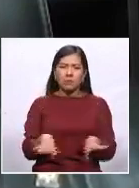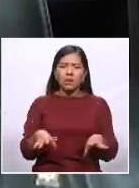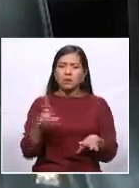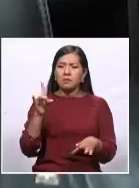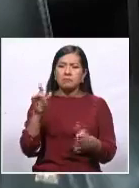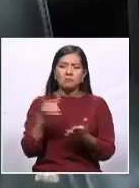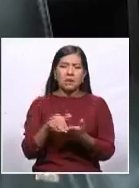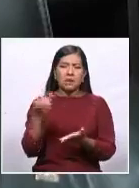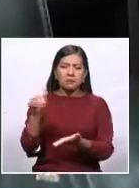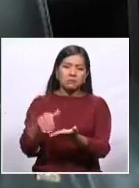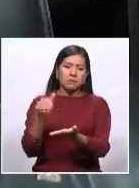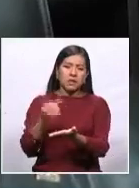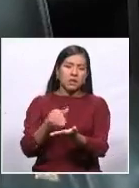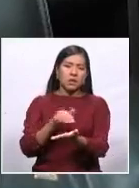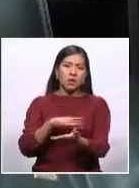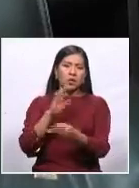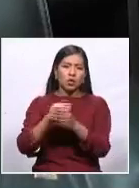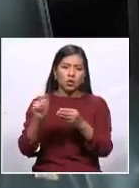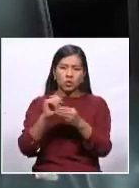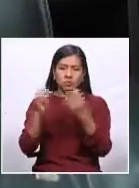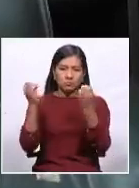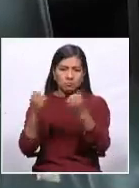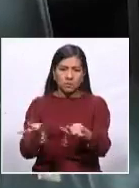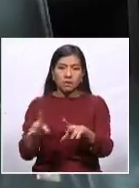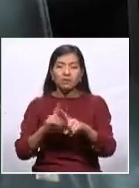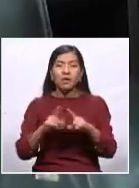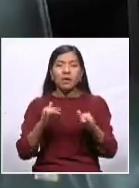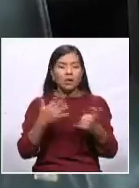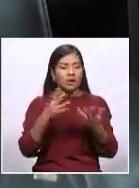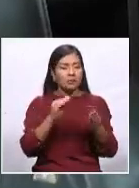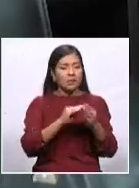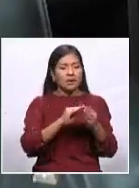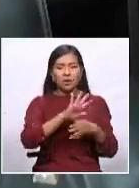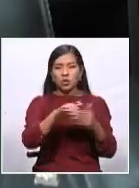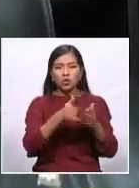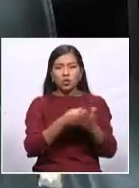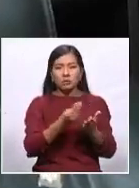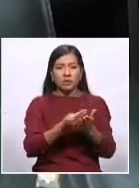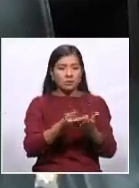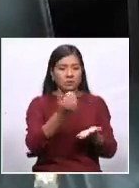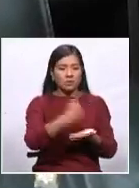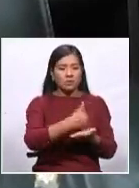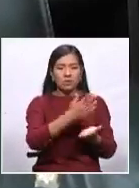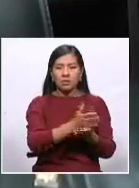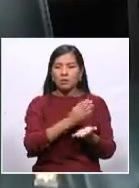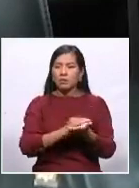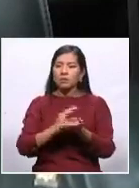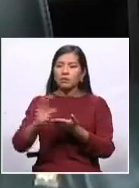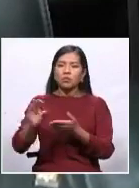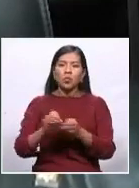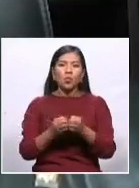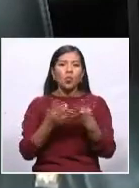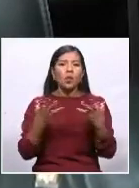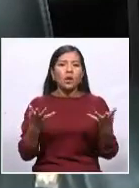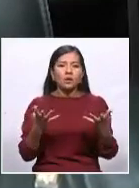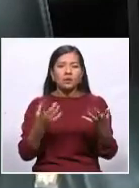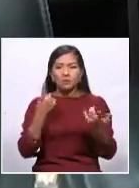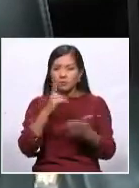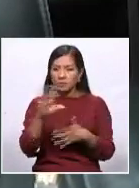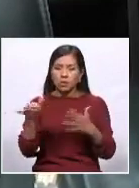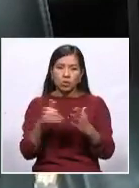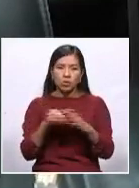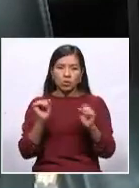dólares de pérdida ¿cuánto le tocaría por la redistribución a Santa Cruz? no se ha hecho ese cálculo